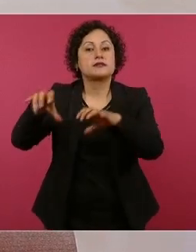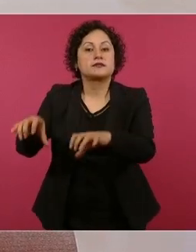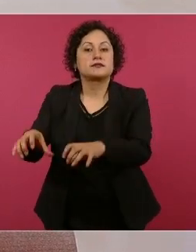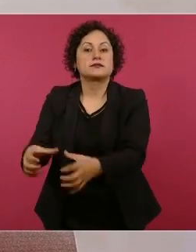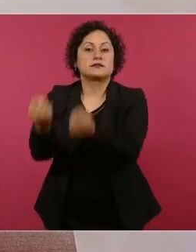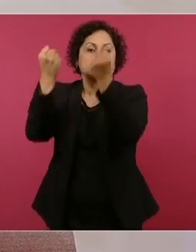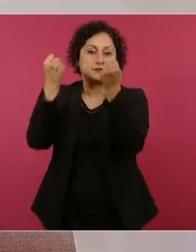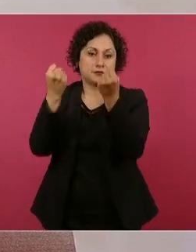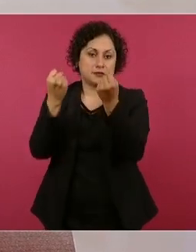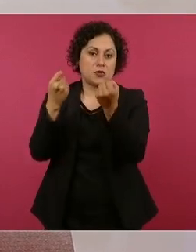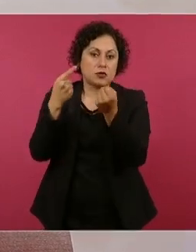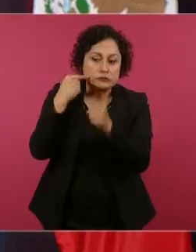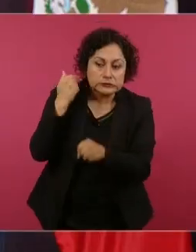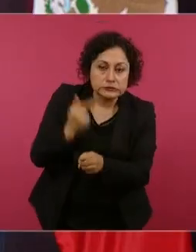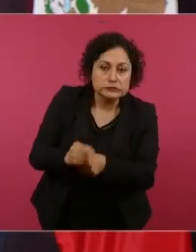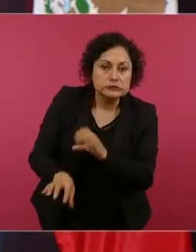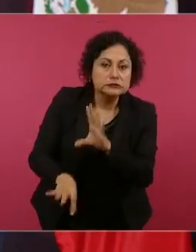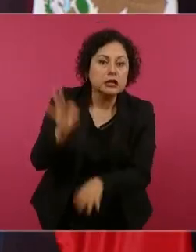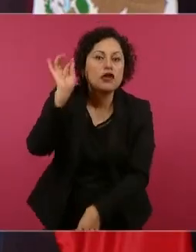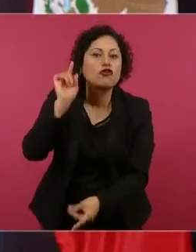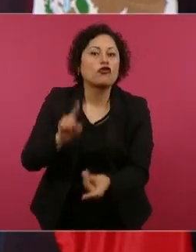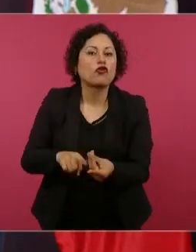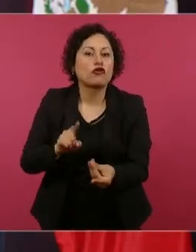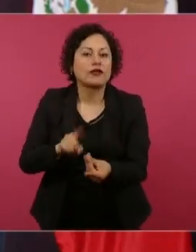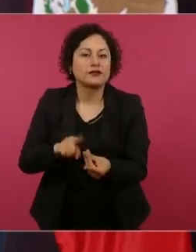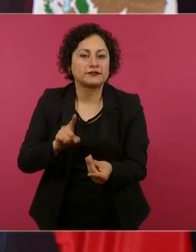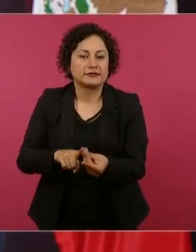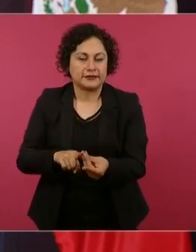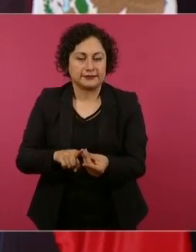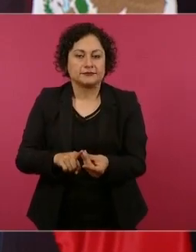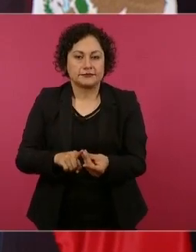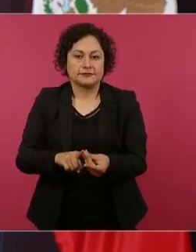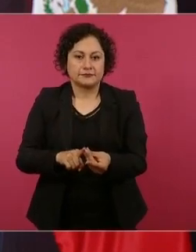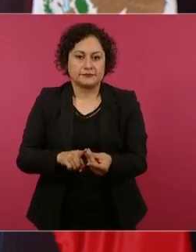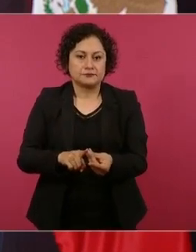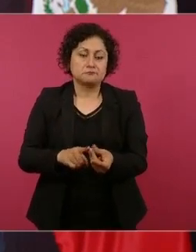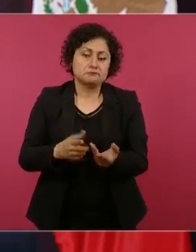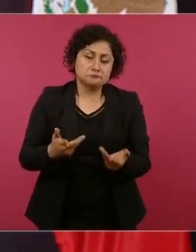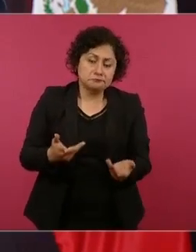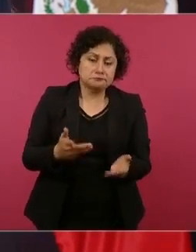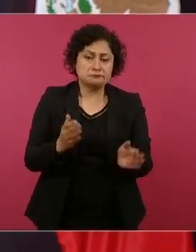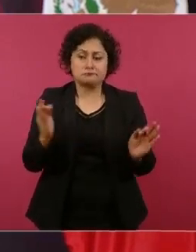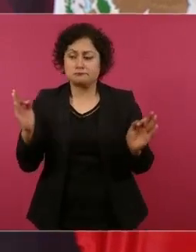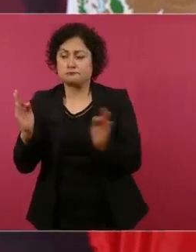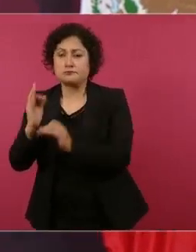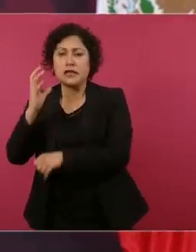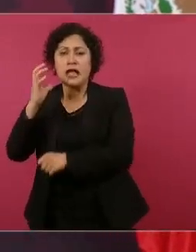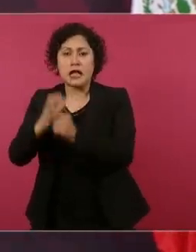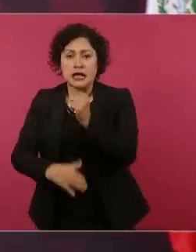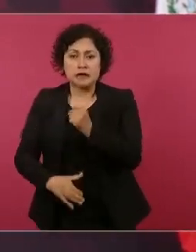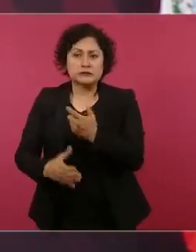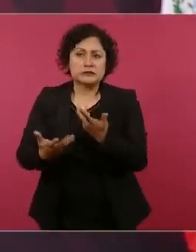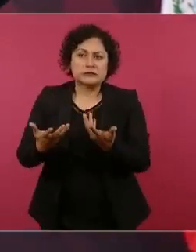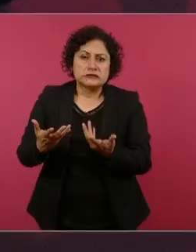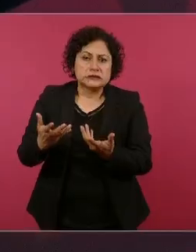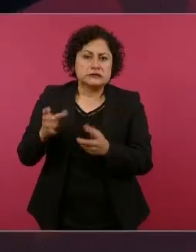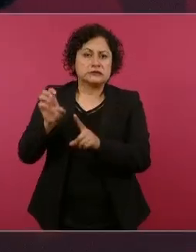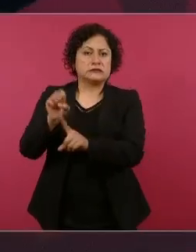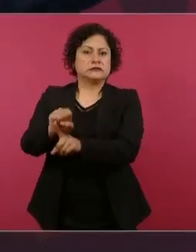no se pueden cerrar los expedientes. Esto también aprovecho para que